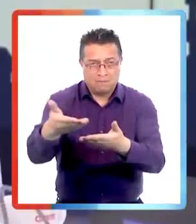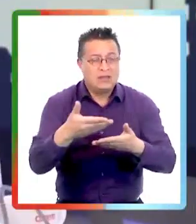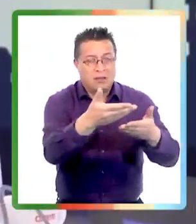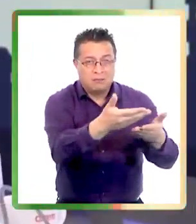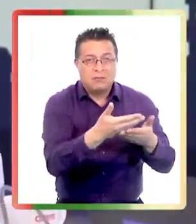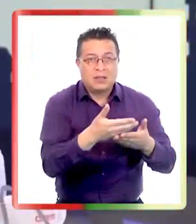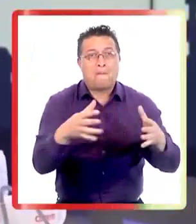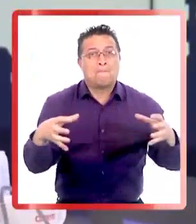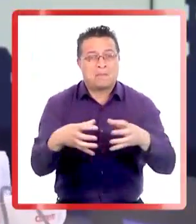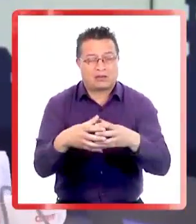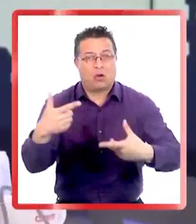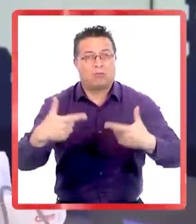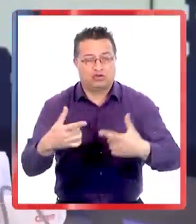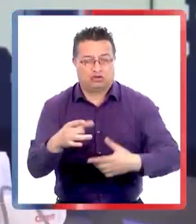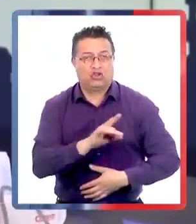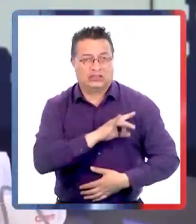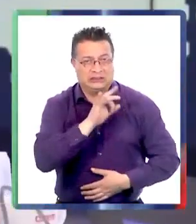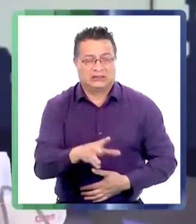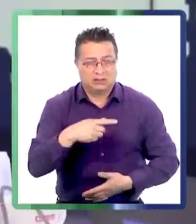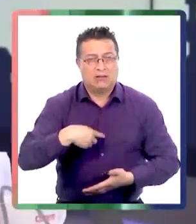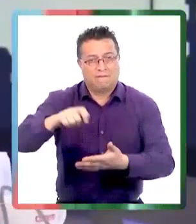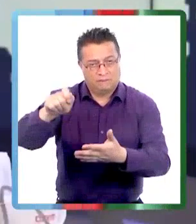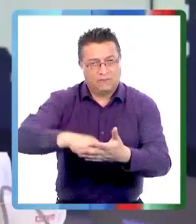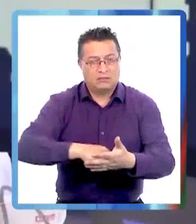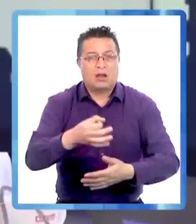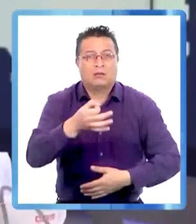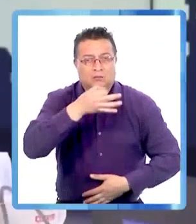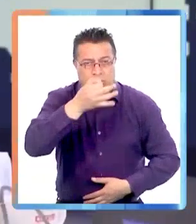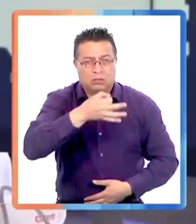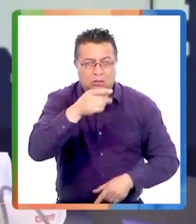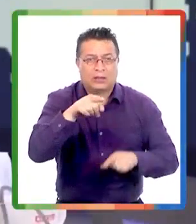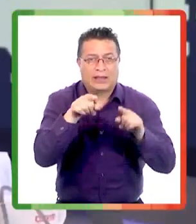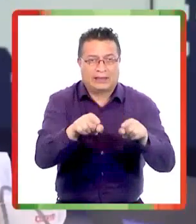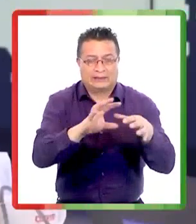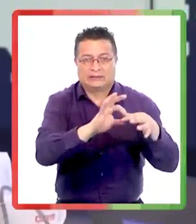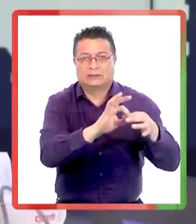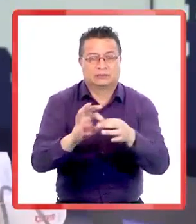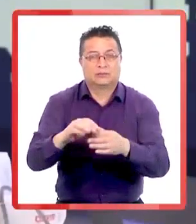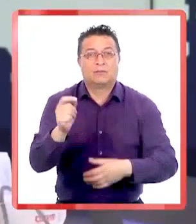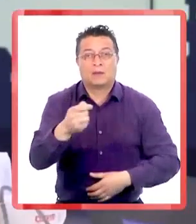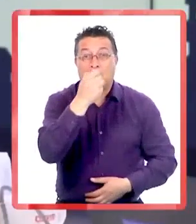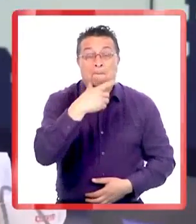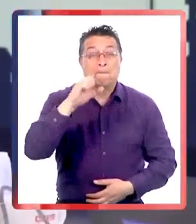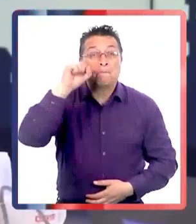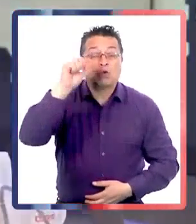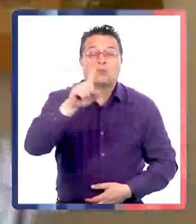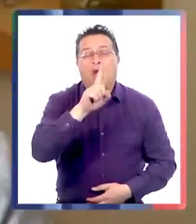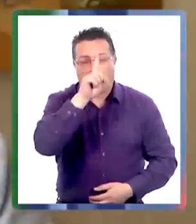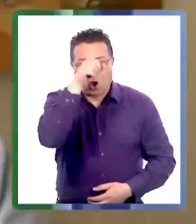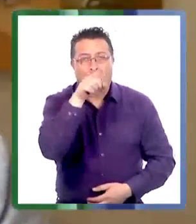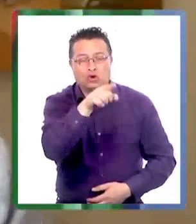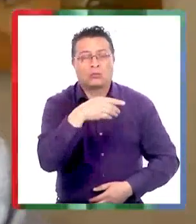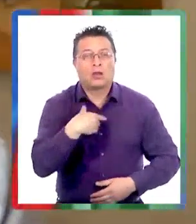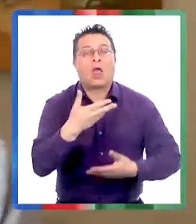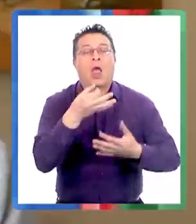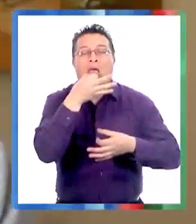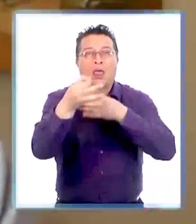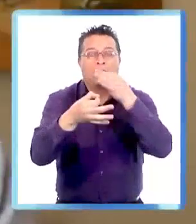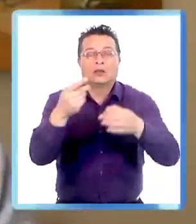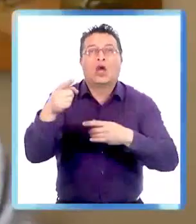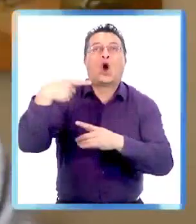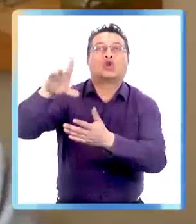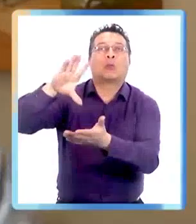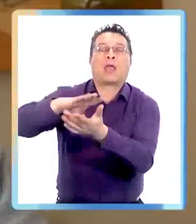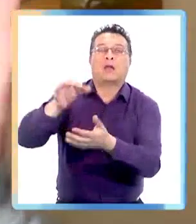Nosotros vamos a invitar a todos los partidos políticos de Chile a firmar una declaración justamente en ese sentido. Boric está acostumbrado